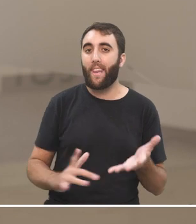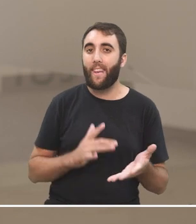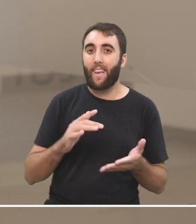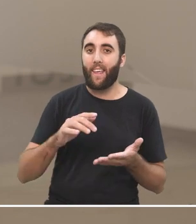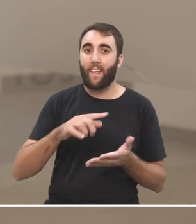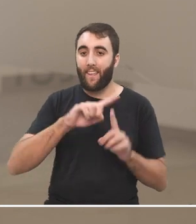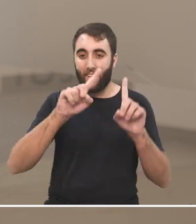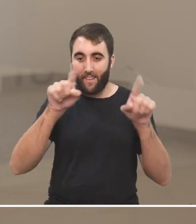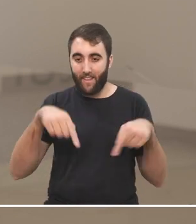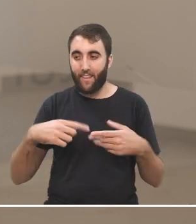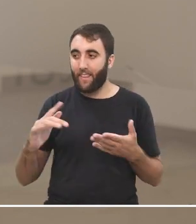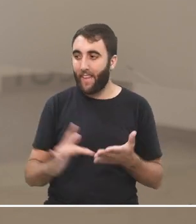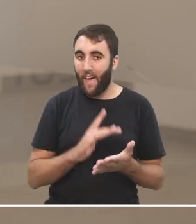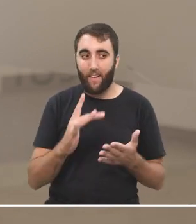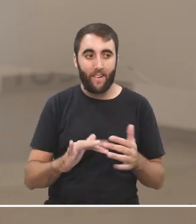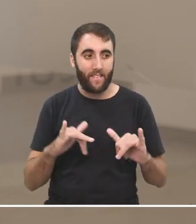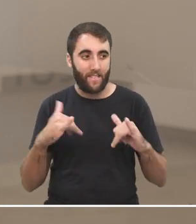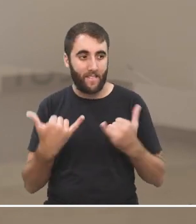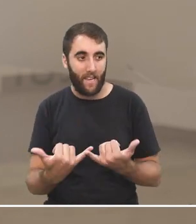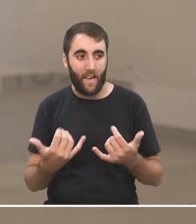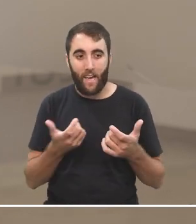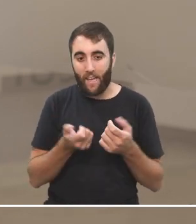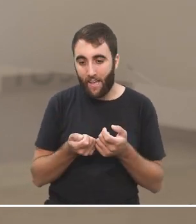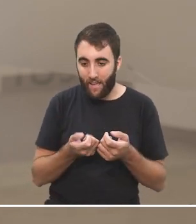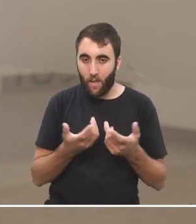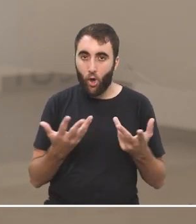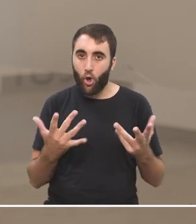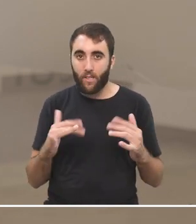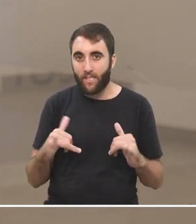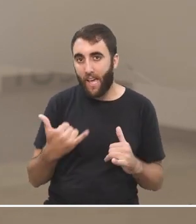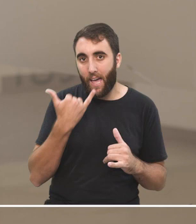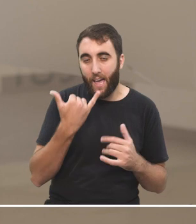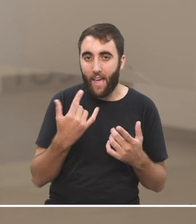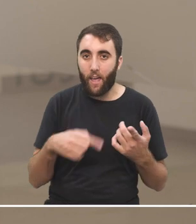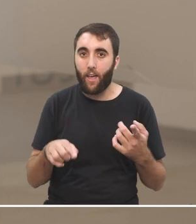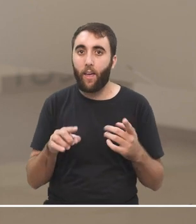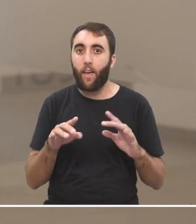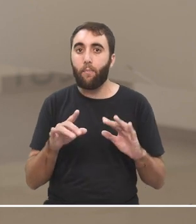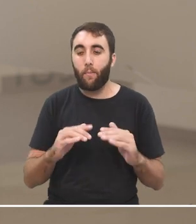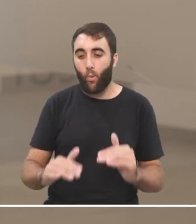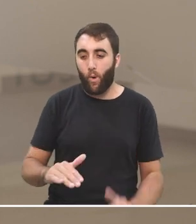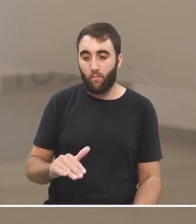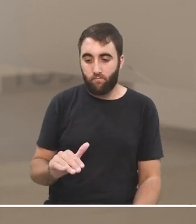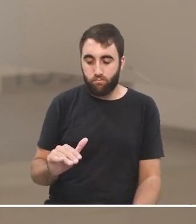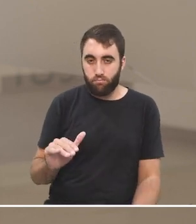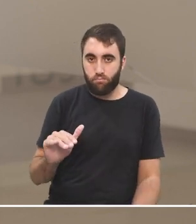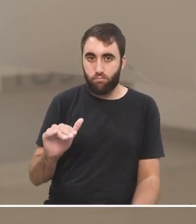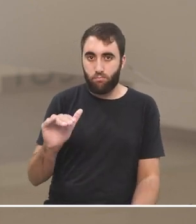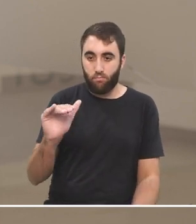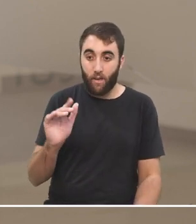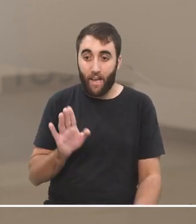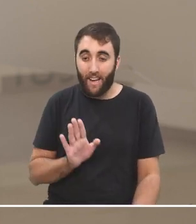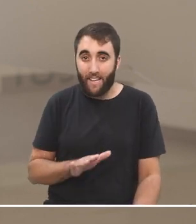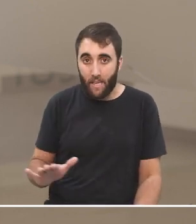gestos con la pantalla y demás y al ir creciendo aún siendo